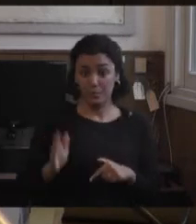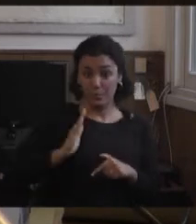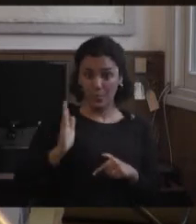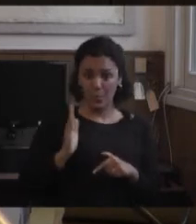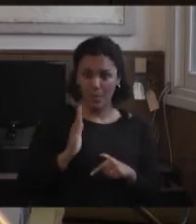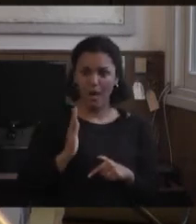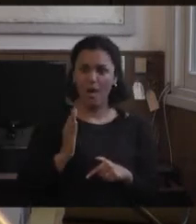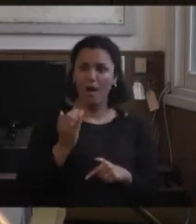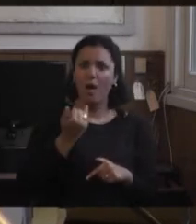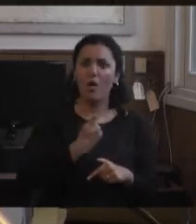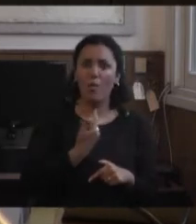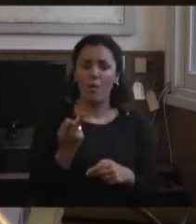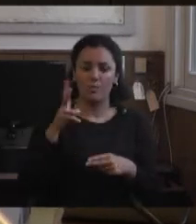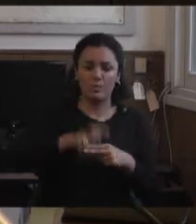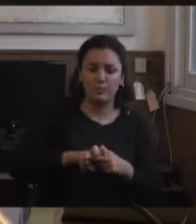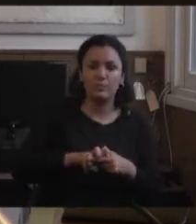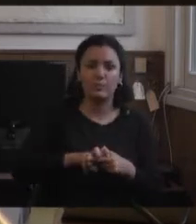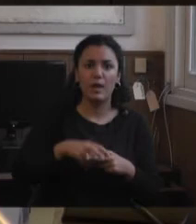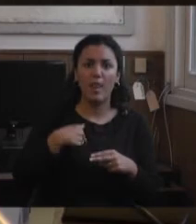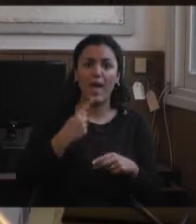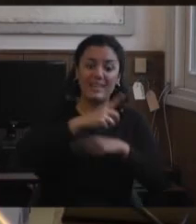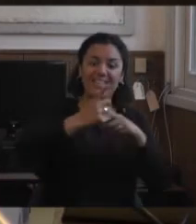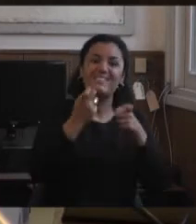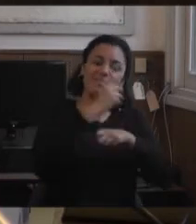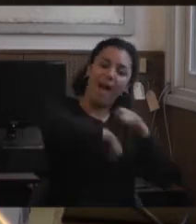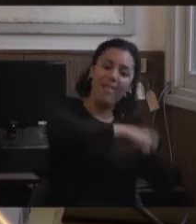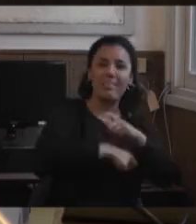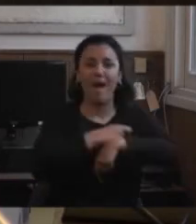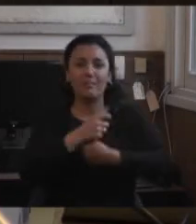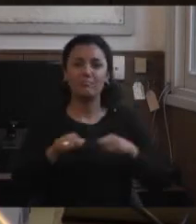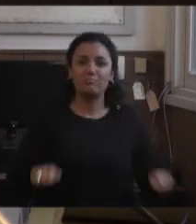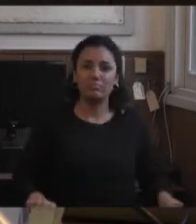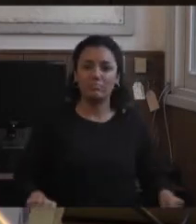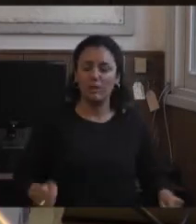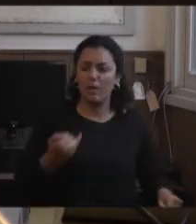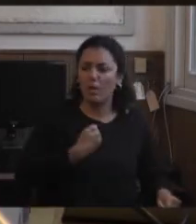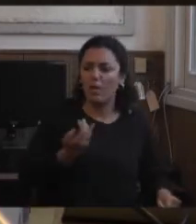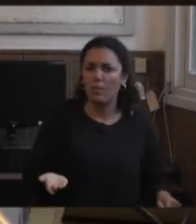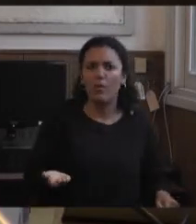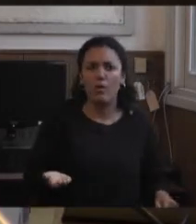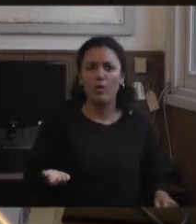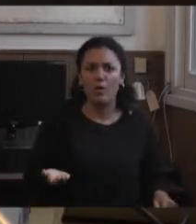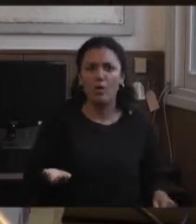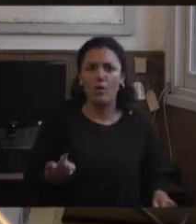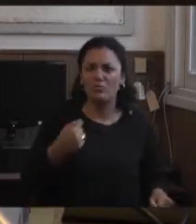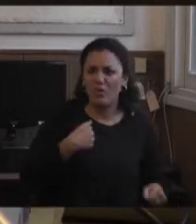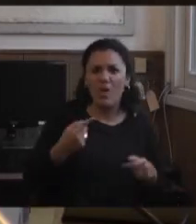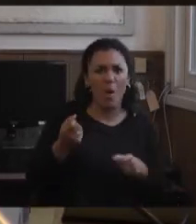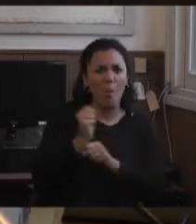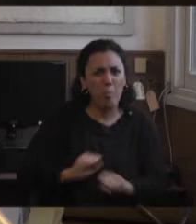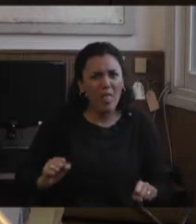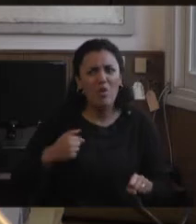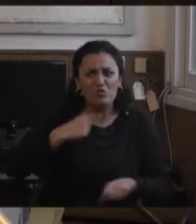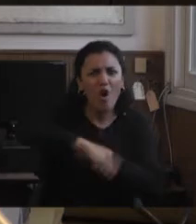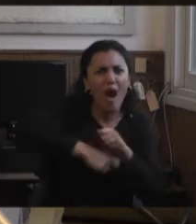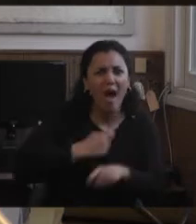¿por qué no respetar lo que ella puede con su cuerpo? Ahora también podría decir, ¿y a mí qué me importa? ¿Y si ella quiere estar así? Digo, ver, ese es un ejercicio que hago